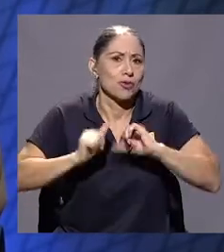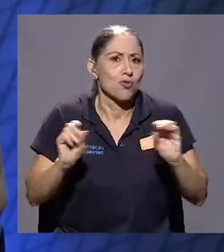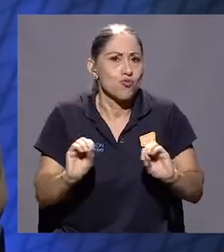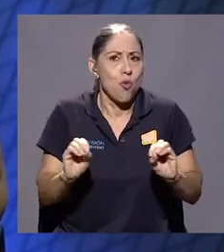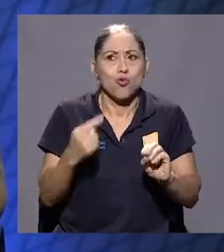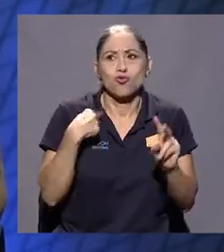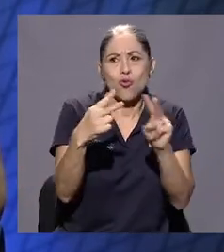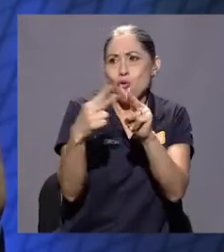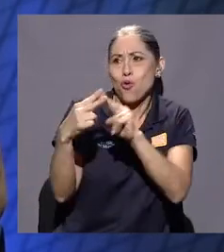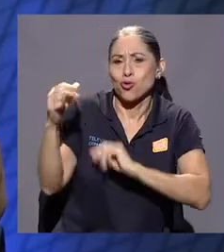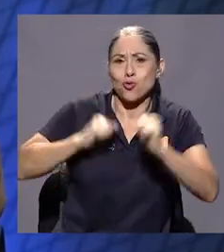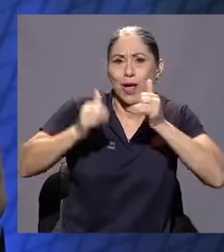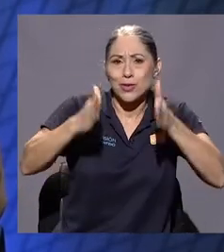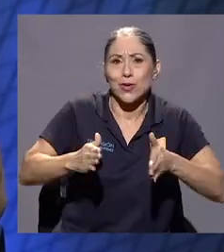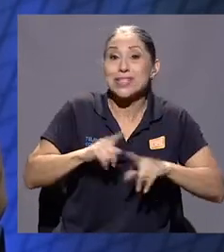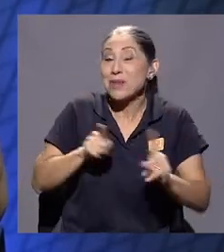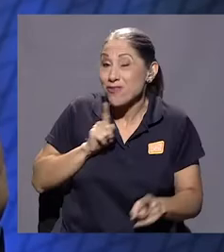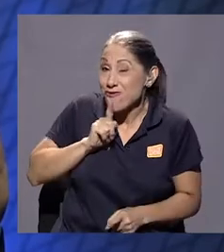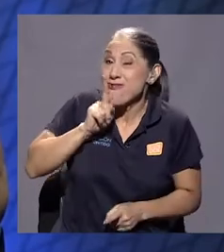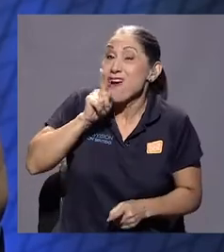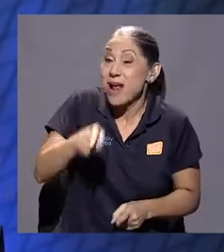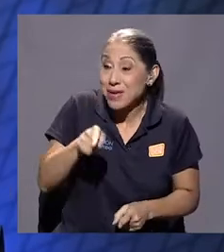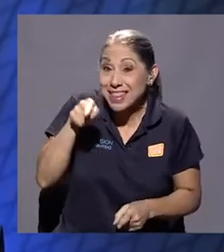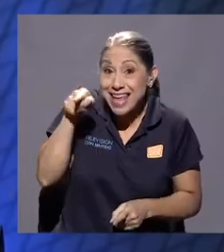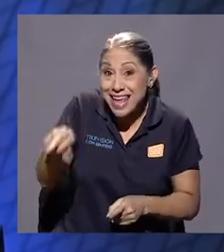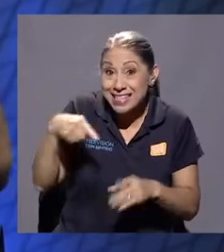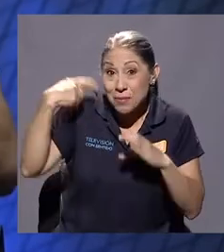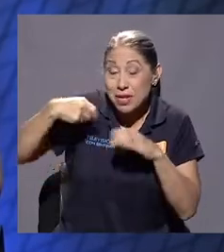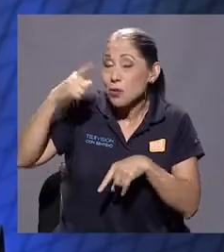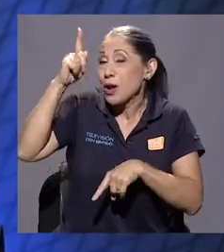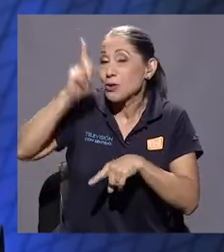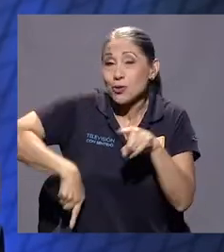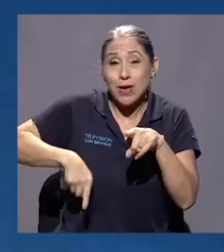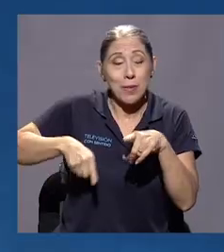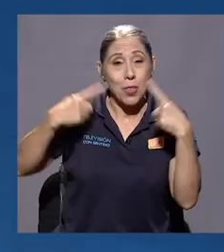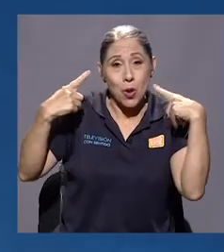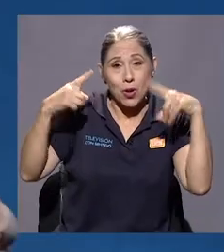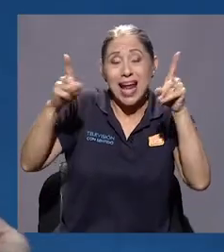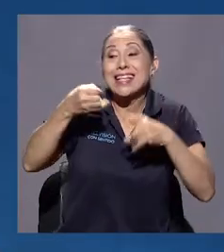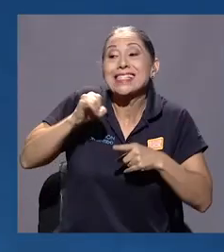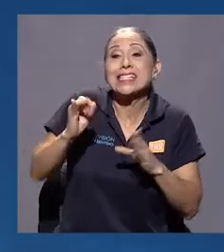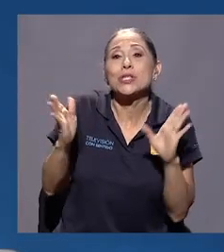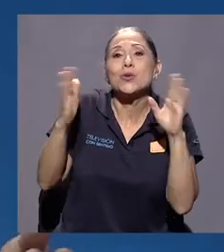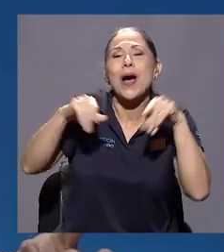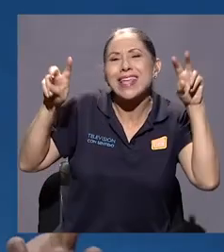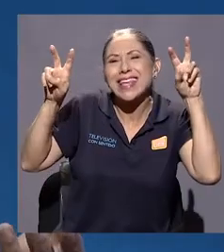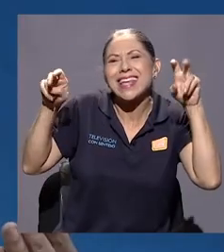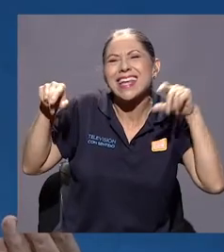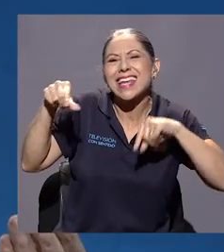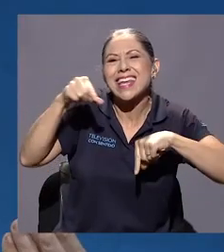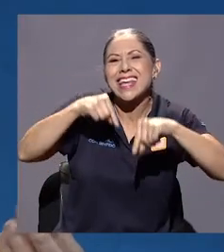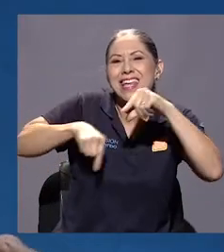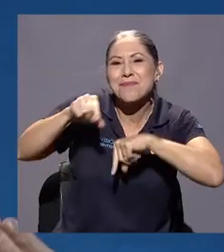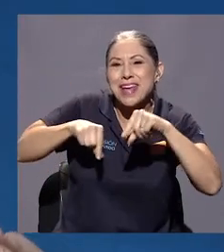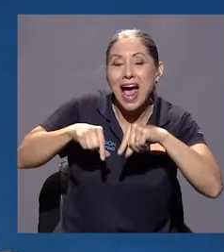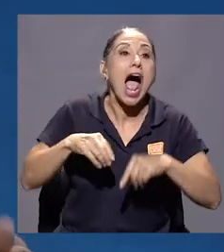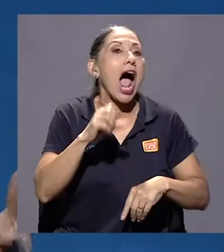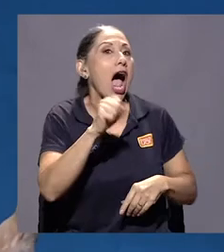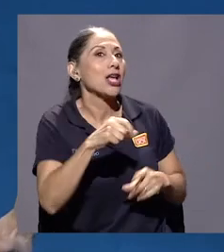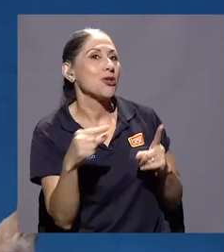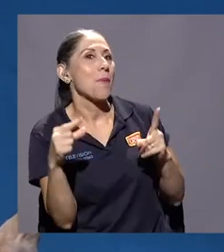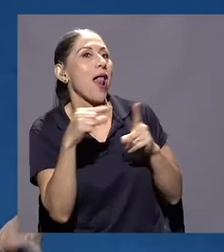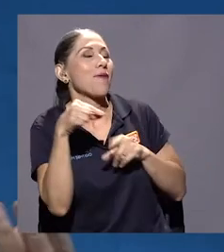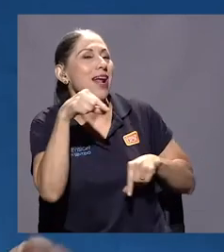manera Pájaro de Fuego no se hubiera realizado si no hubiera habido química entre los actores. Es que esa era la palabra que iba a usar, química, se nota esa